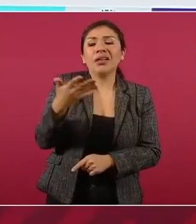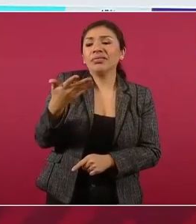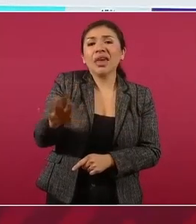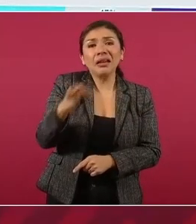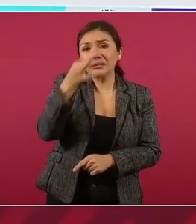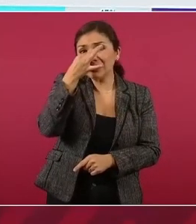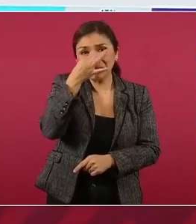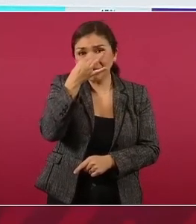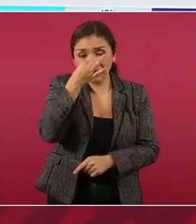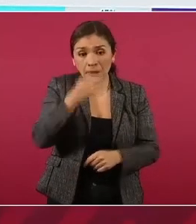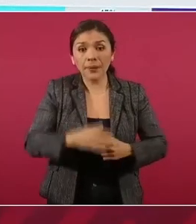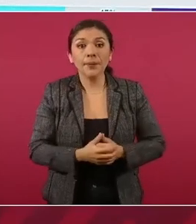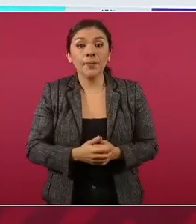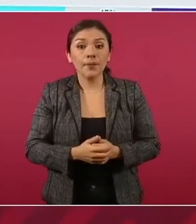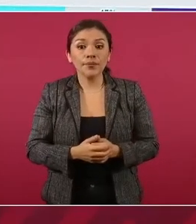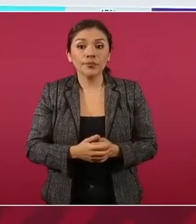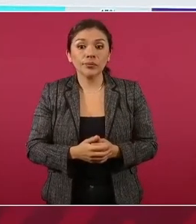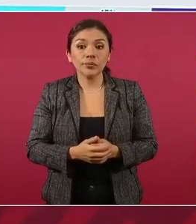por eso también